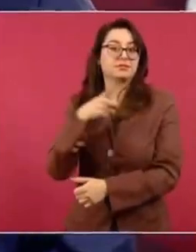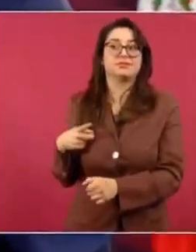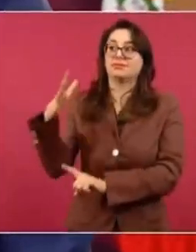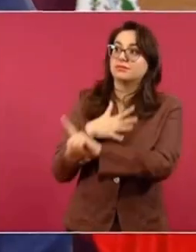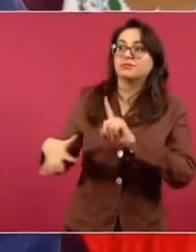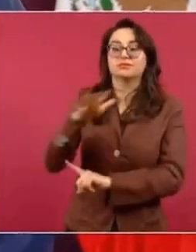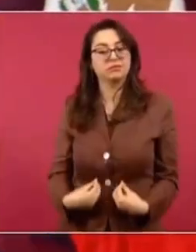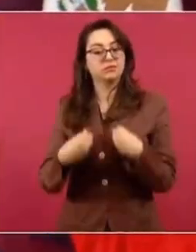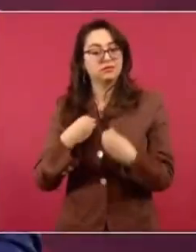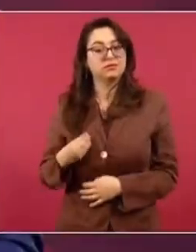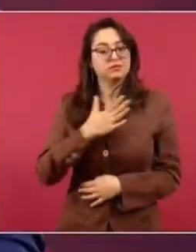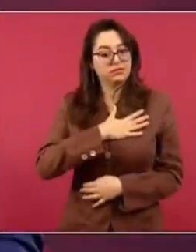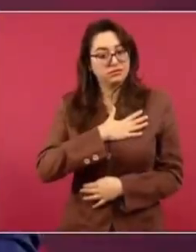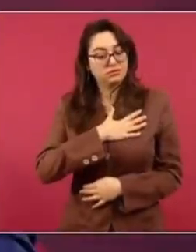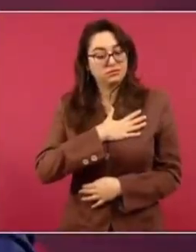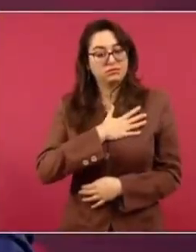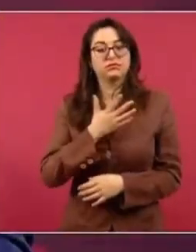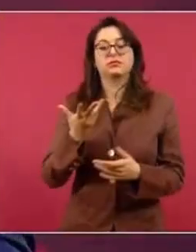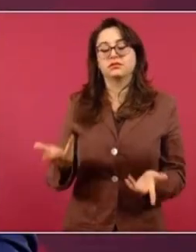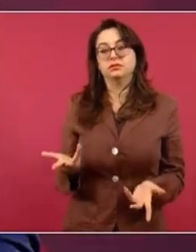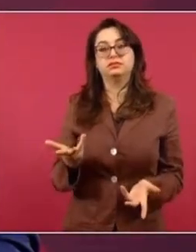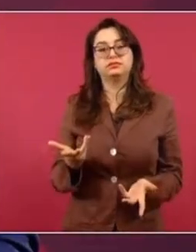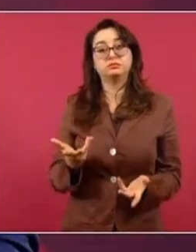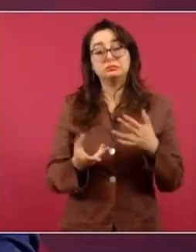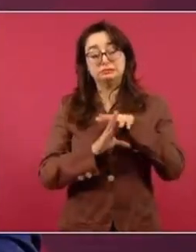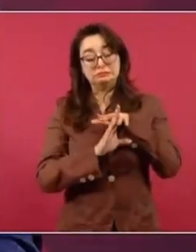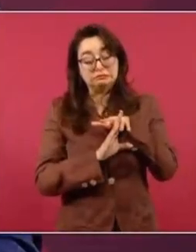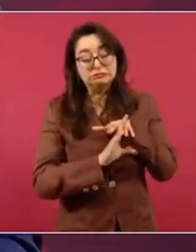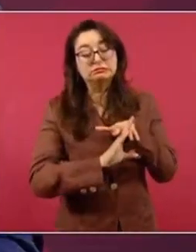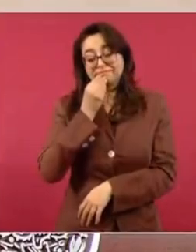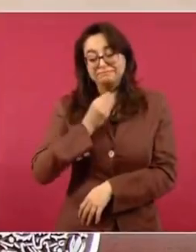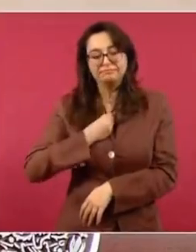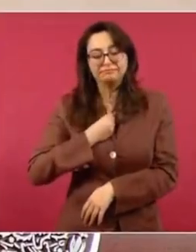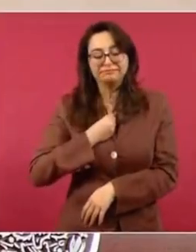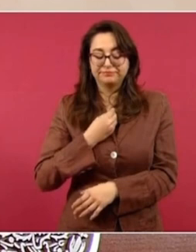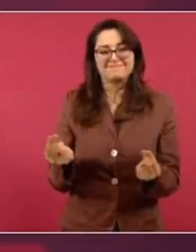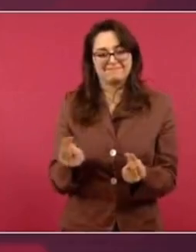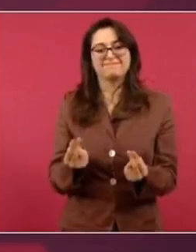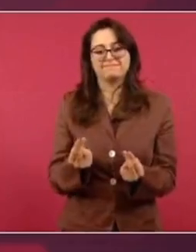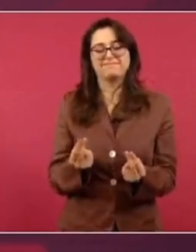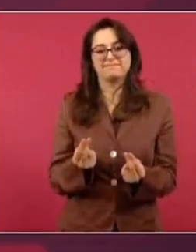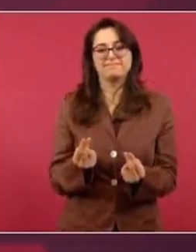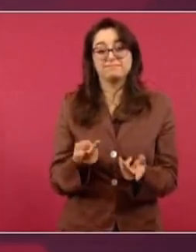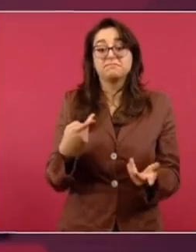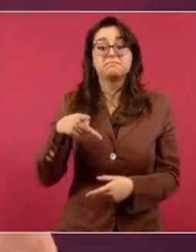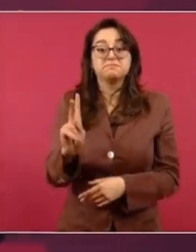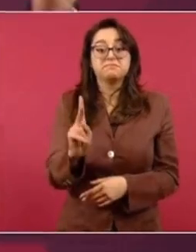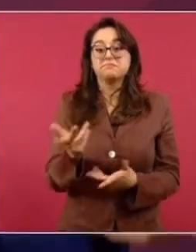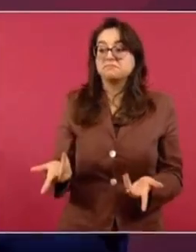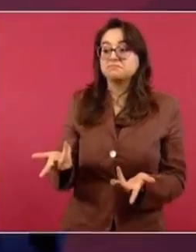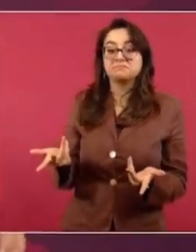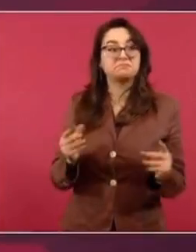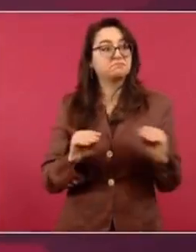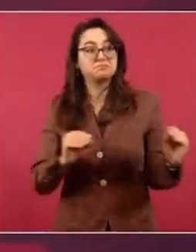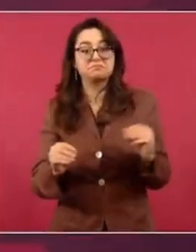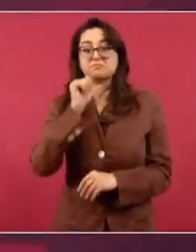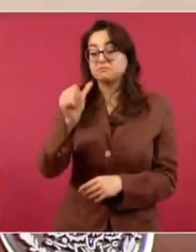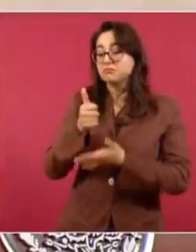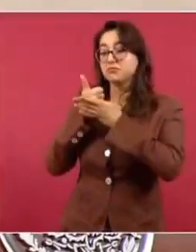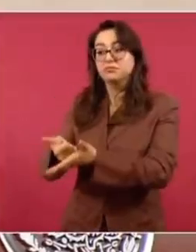condiciones de vida y de trabajo. Que la migración, ese es el ideal, sea optativa, no forzosa. Quienes podrían ayudar no lo están haciendo.